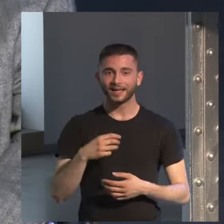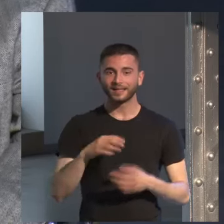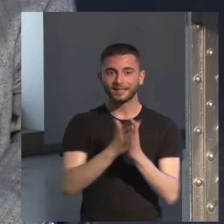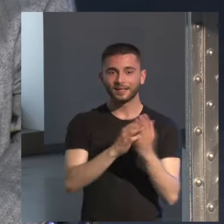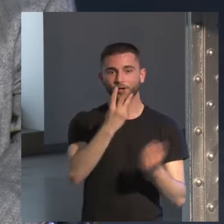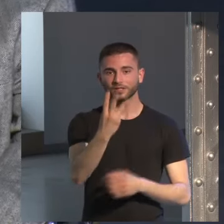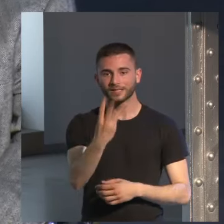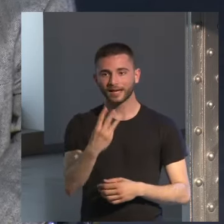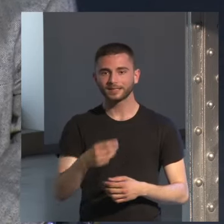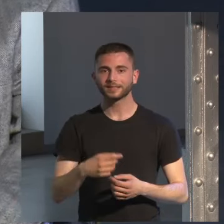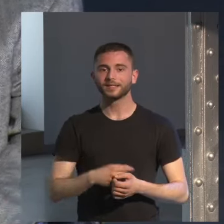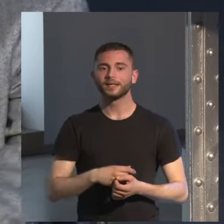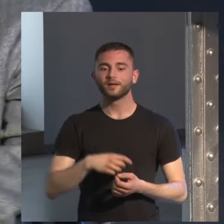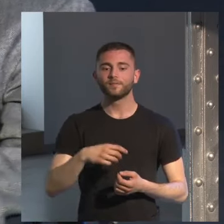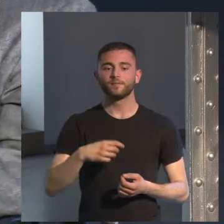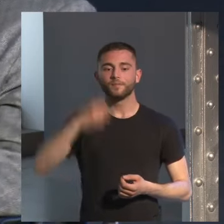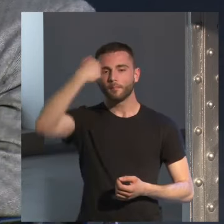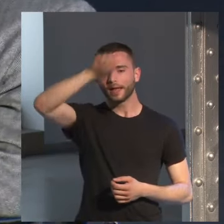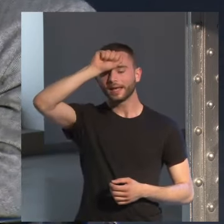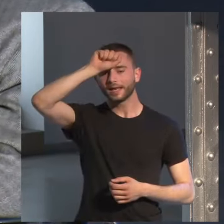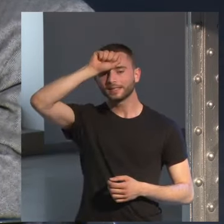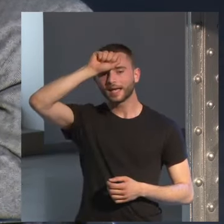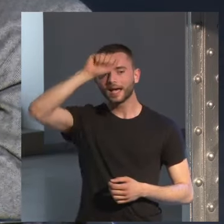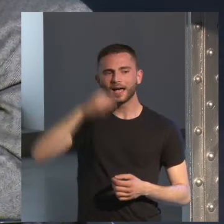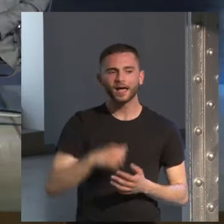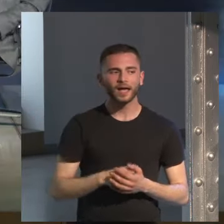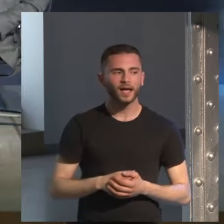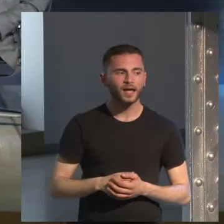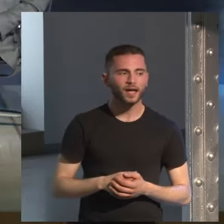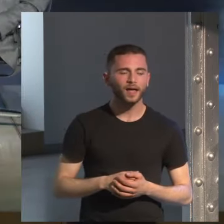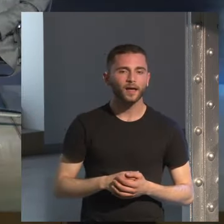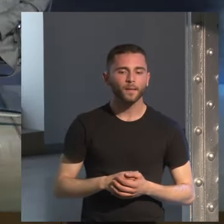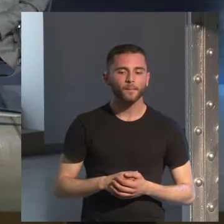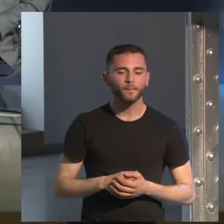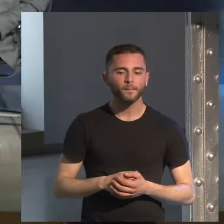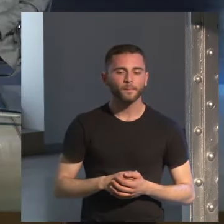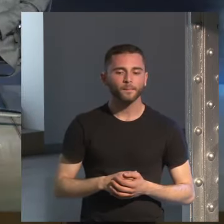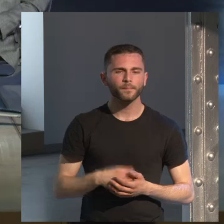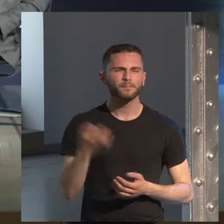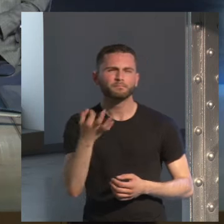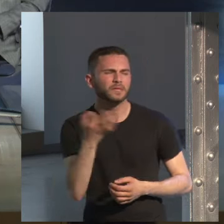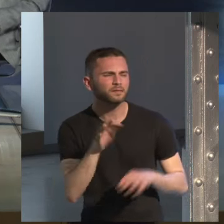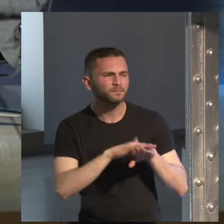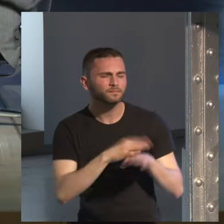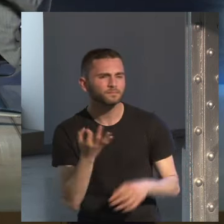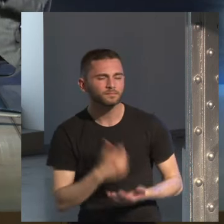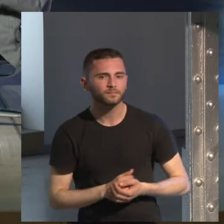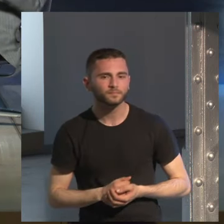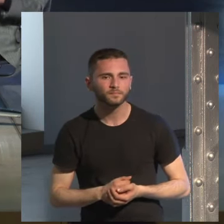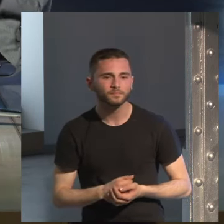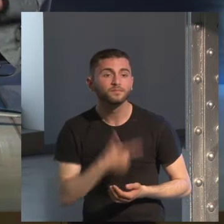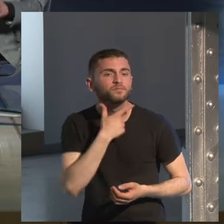Philip Kerr ¿de Philip Kerr? ¿sí? ¿que te gusta? sí sí no